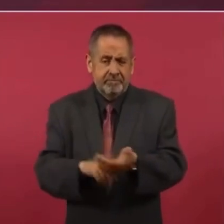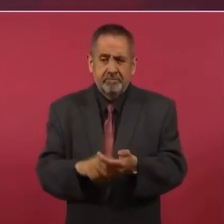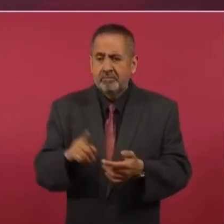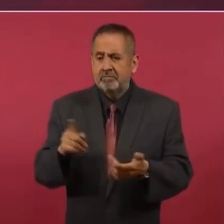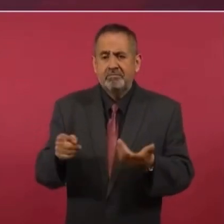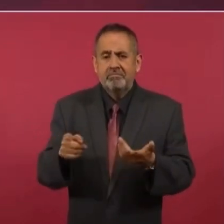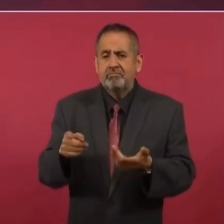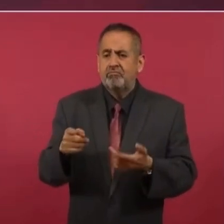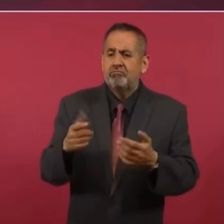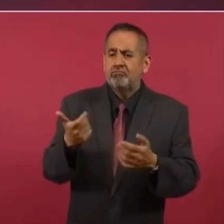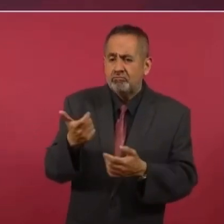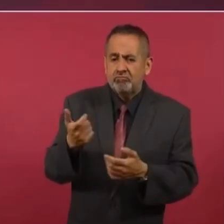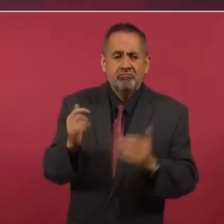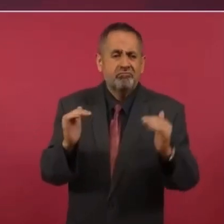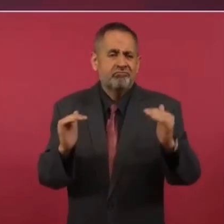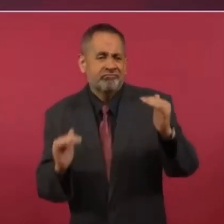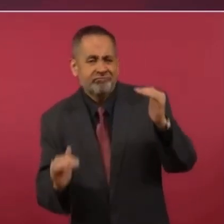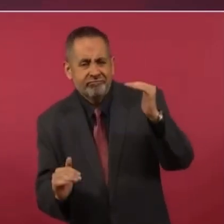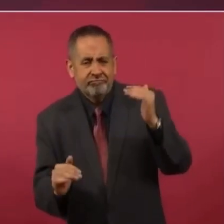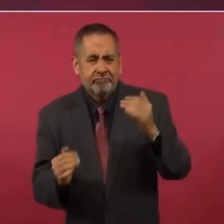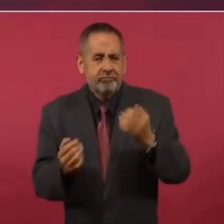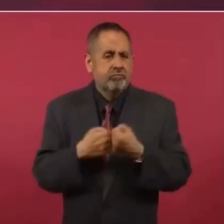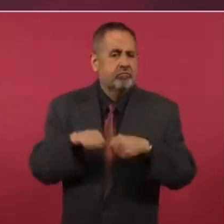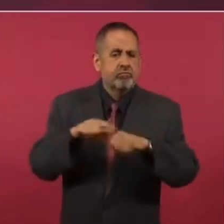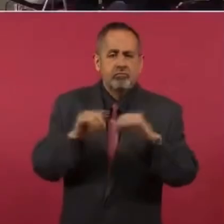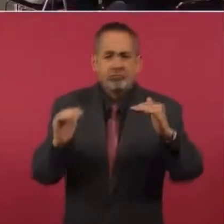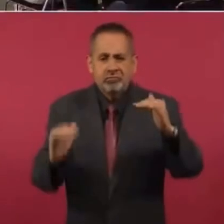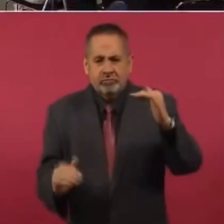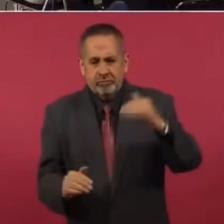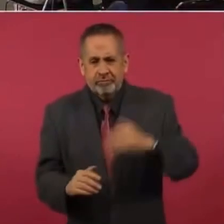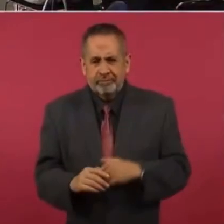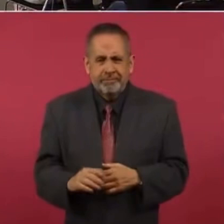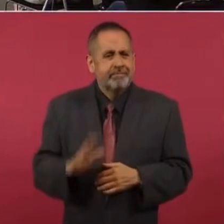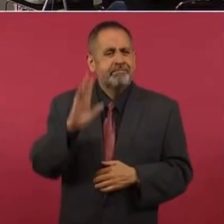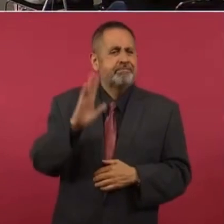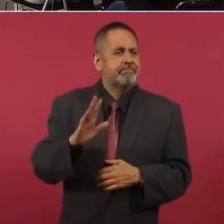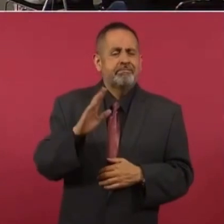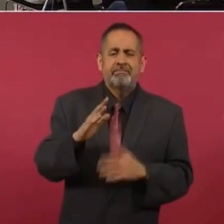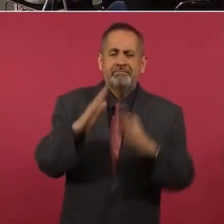y social. Es una sociedad piramidal,